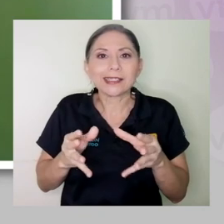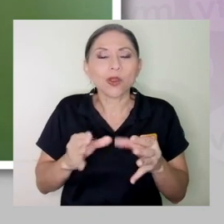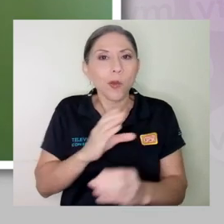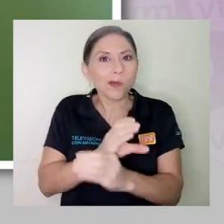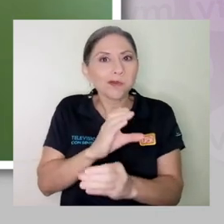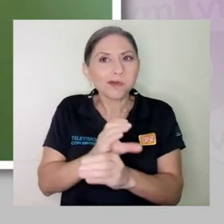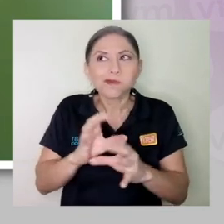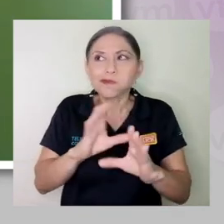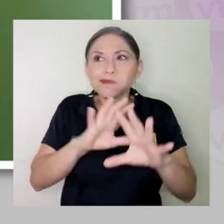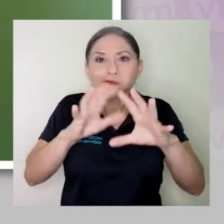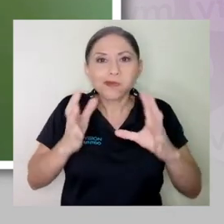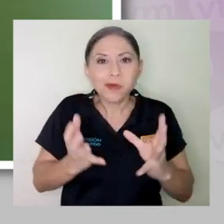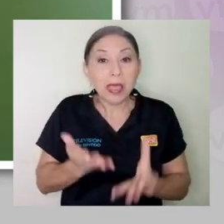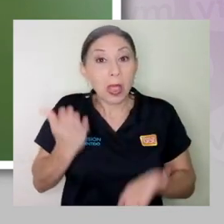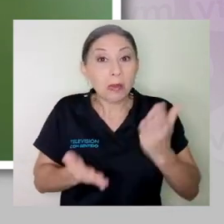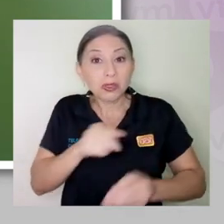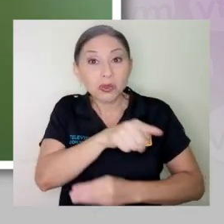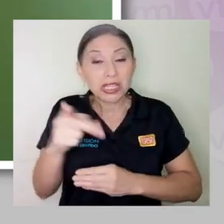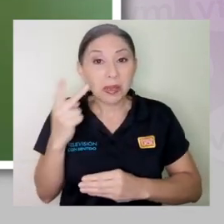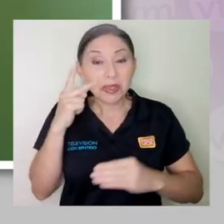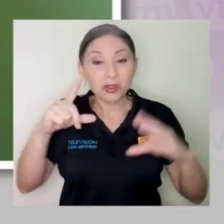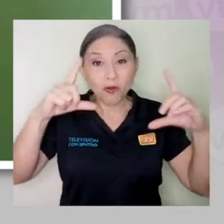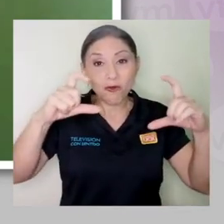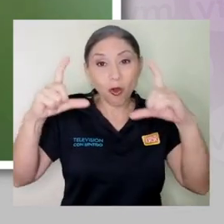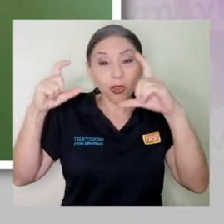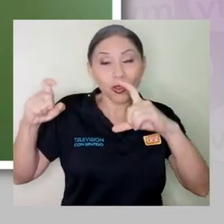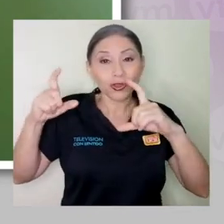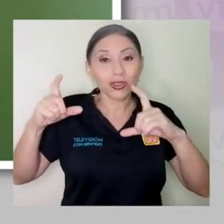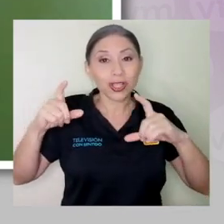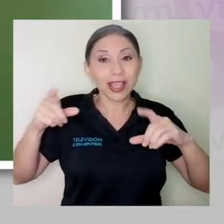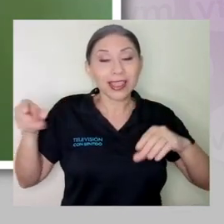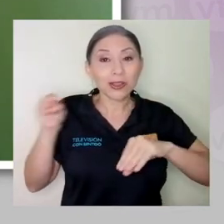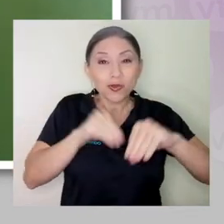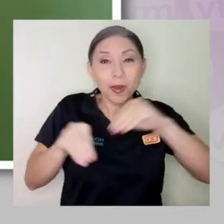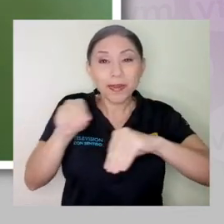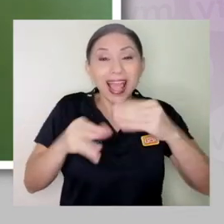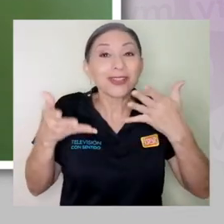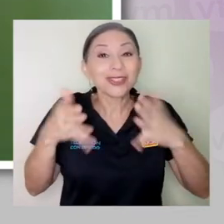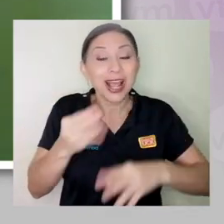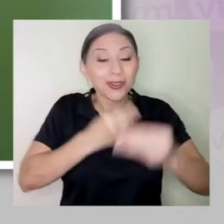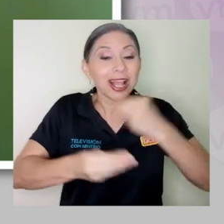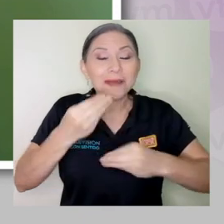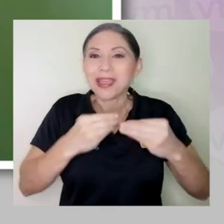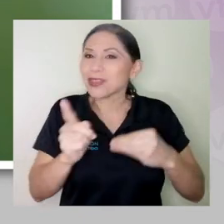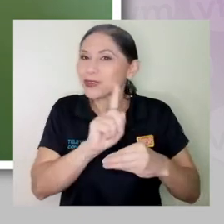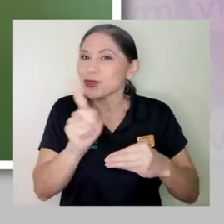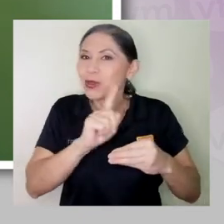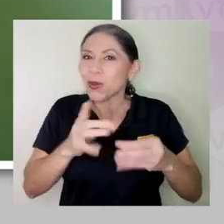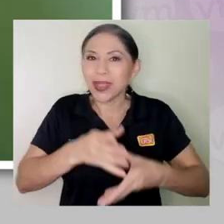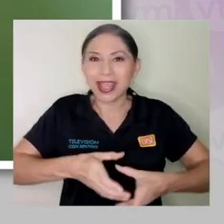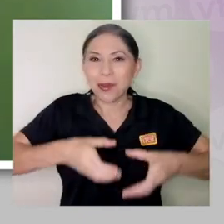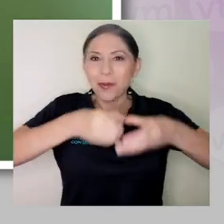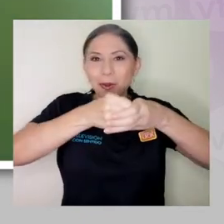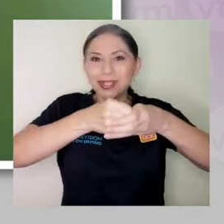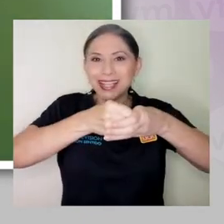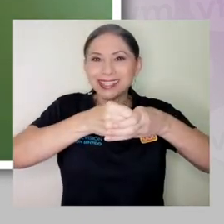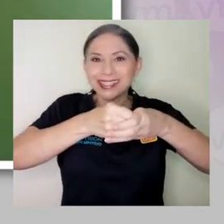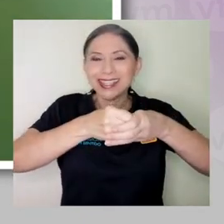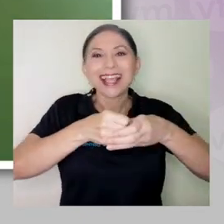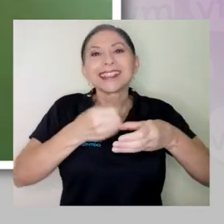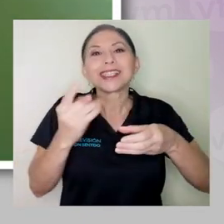supermercado donde ya no vienen en bolsas los alimentos, sino amarraditos con un hilito, como en puñitos, ¿verdad?